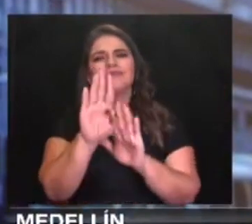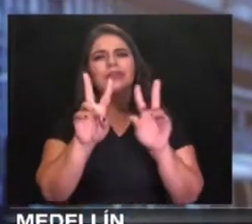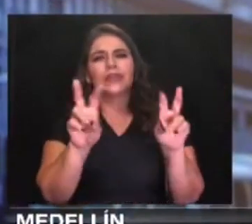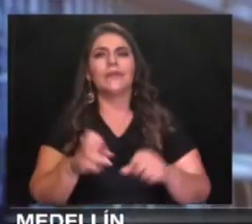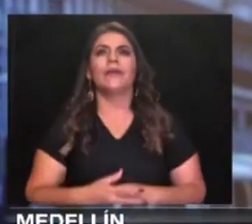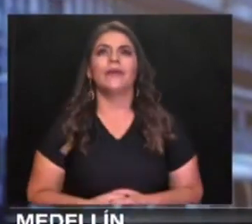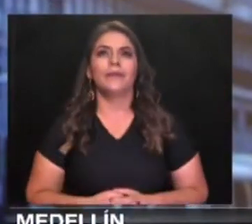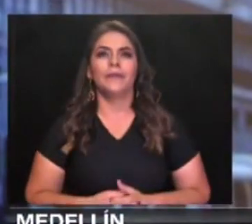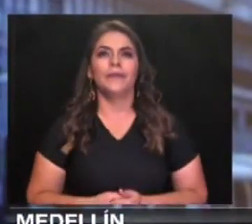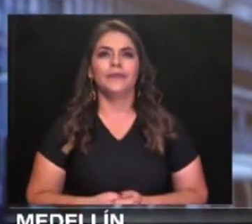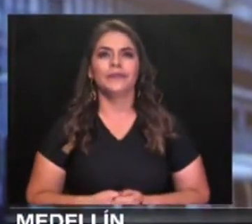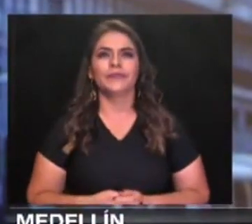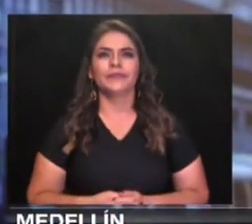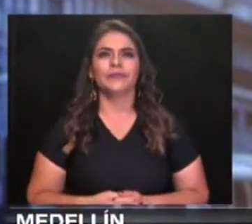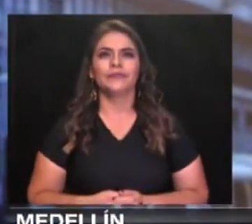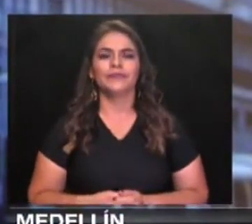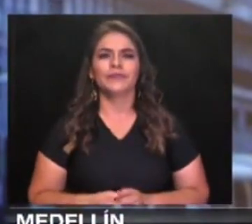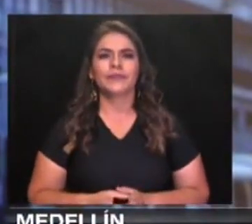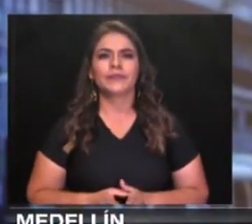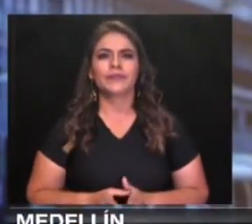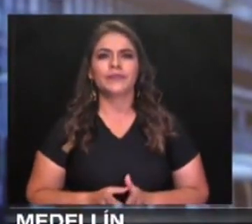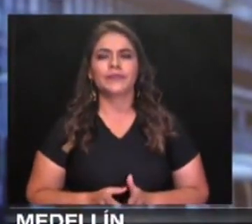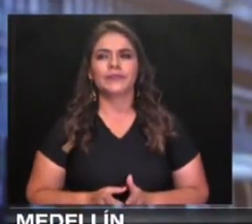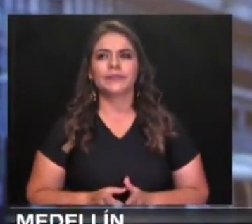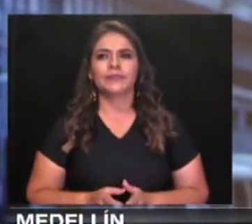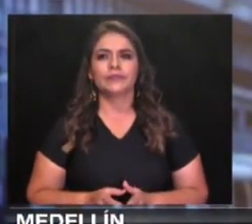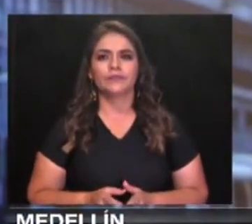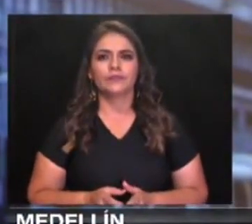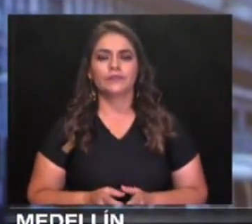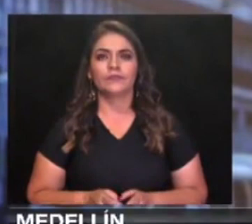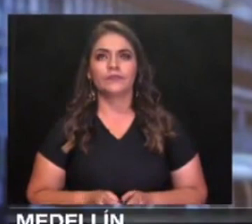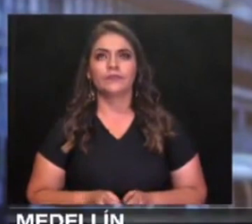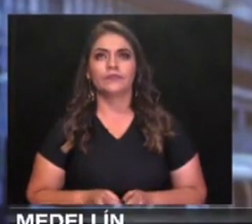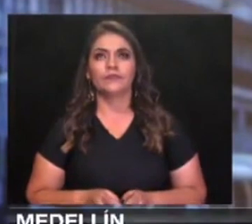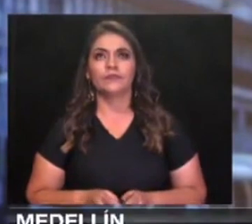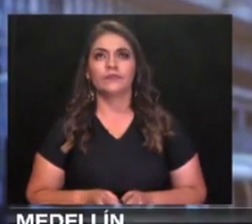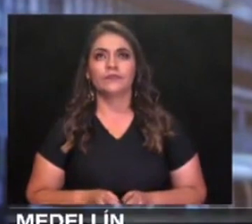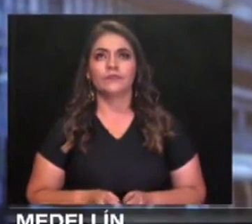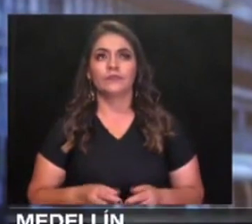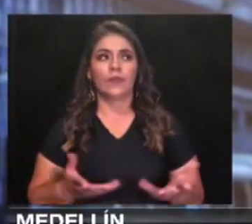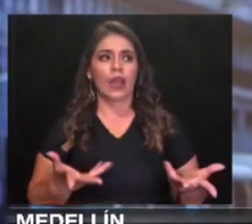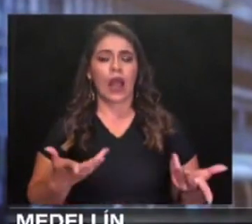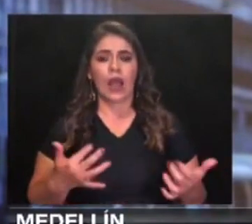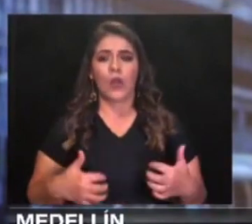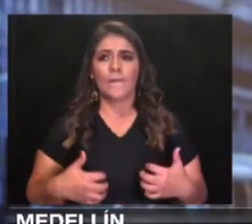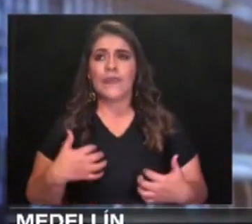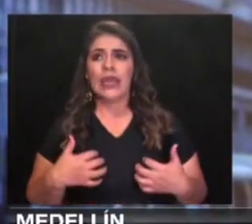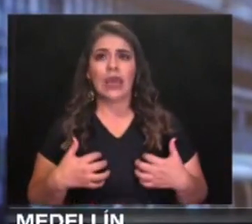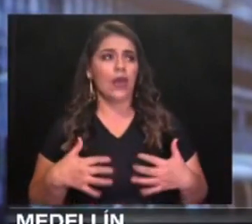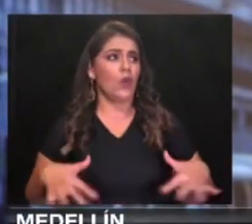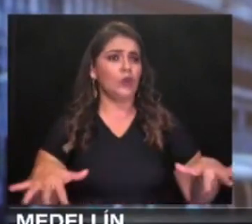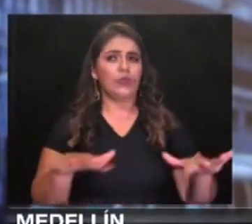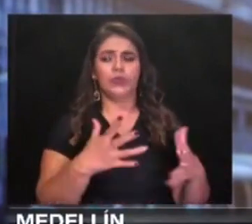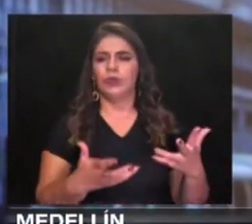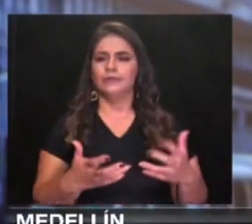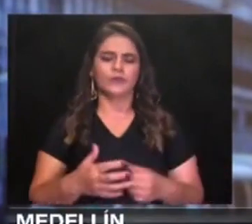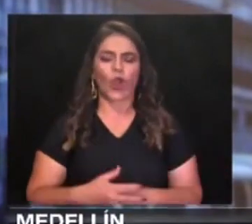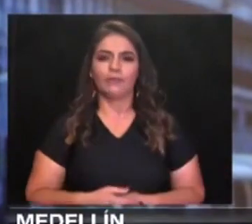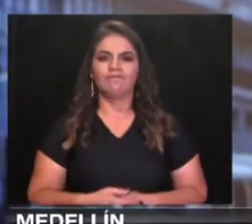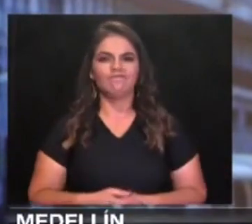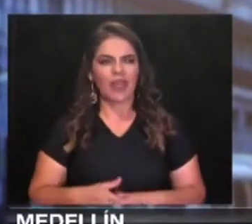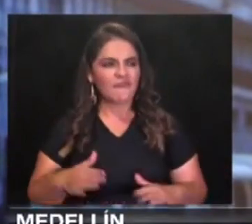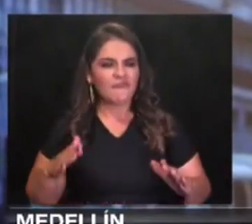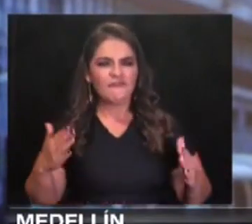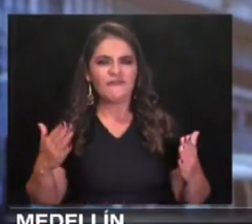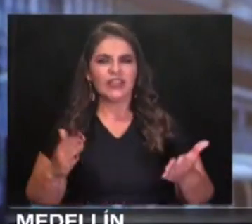no no para reaccionar de forma tímida a la crisis, sino por el contrario,